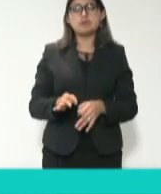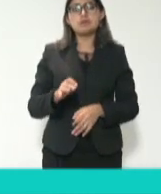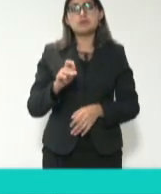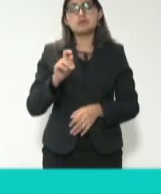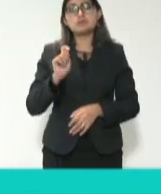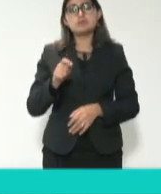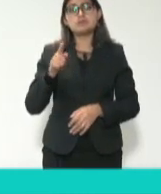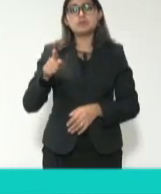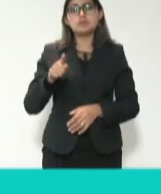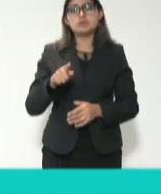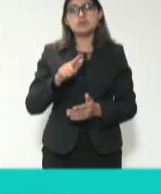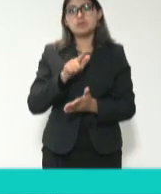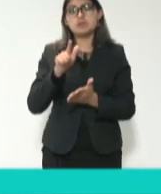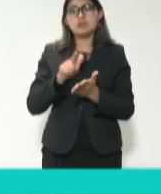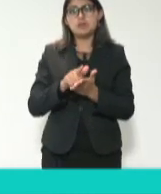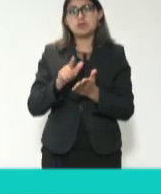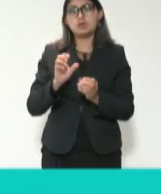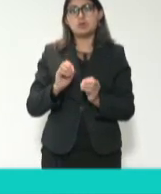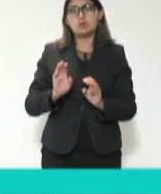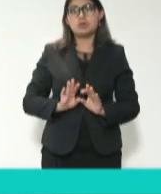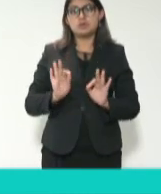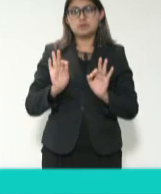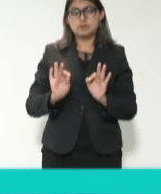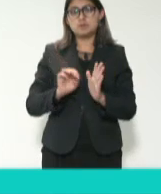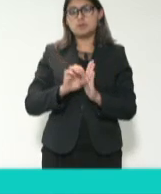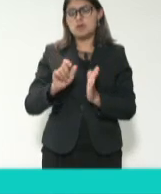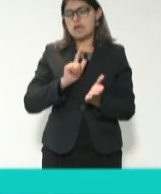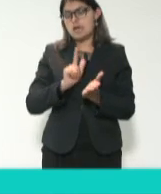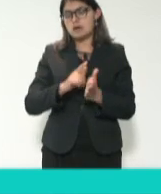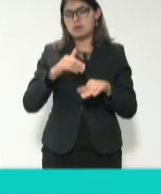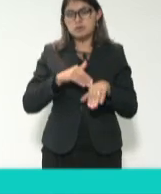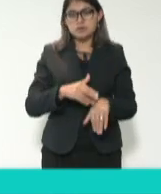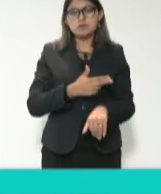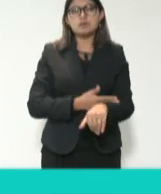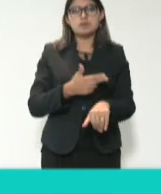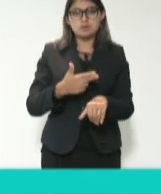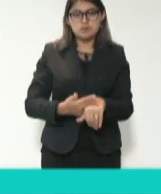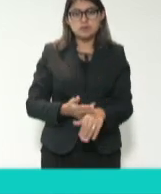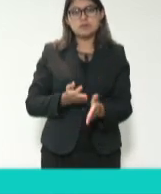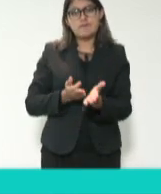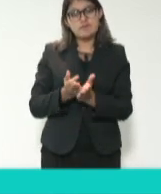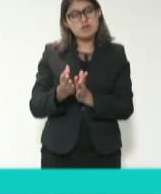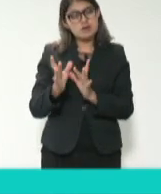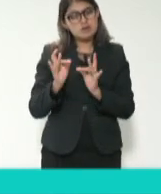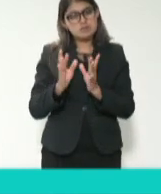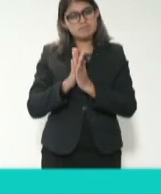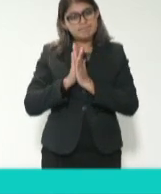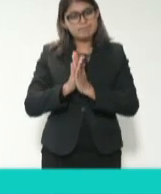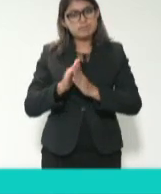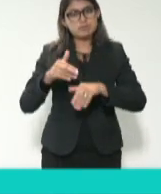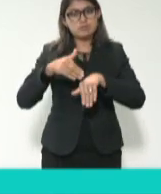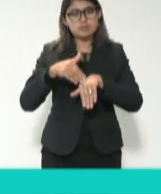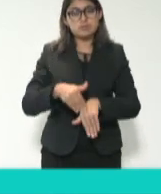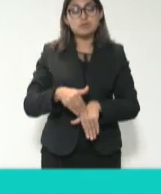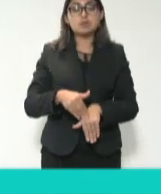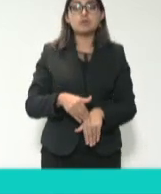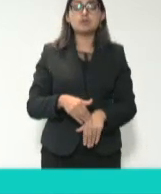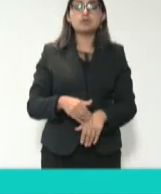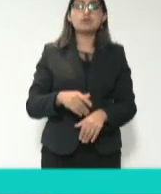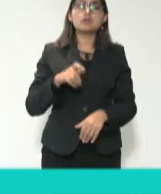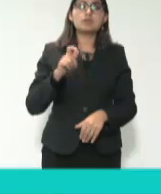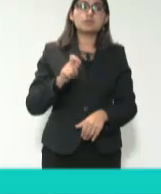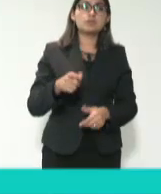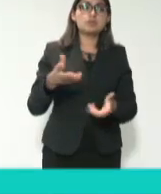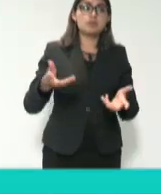principios, ¿no?, tales como la legalidad, la honradez, la lealtad, la imparcialidad, la eficiencia, la